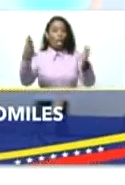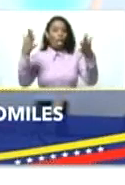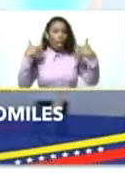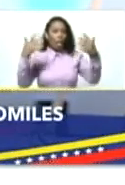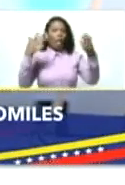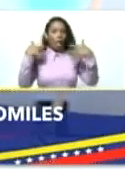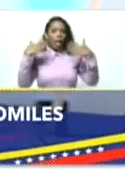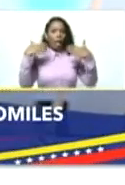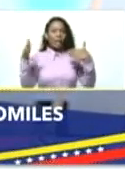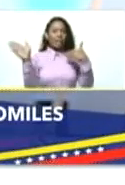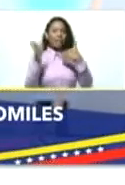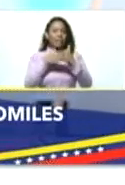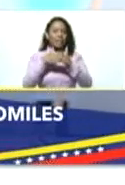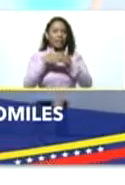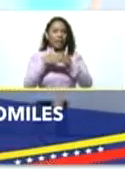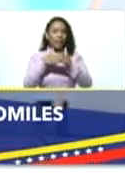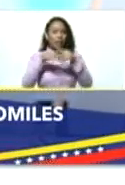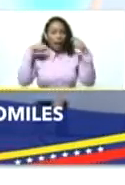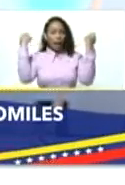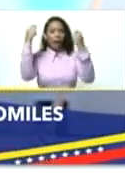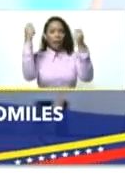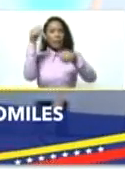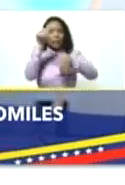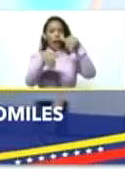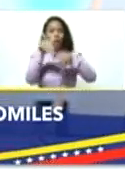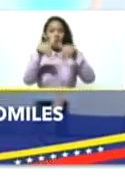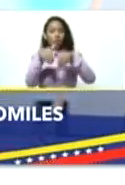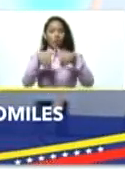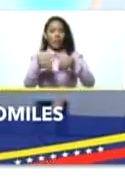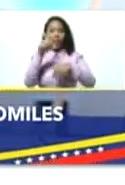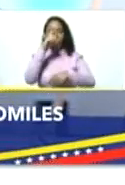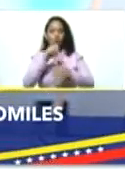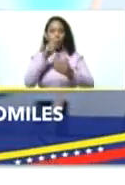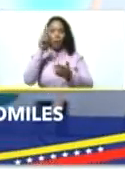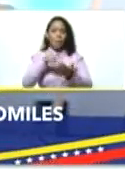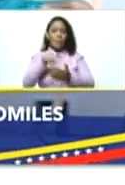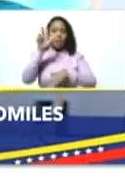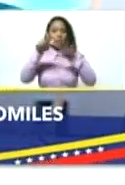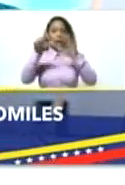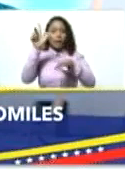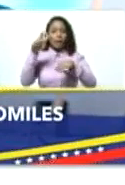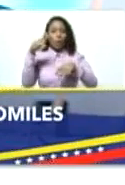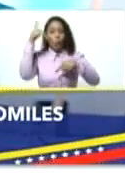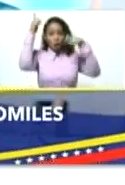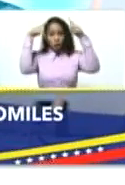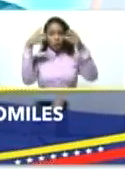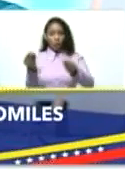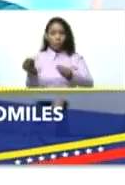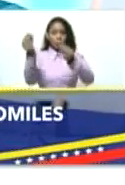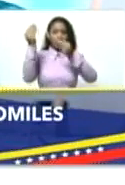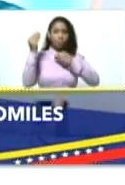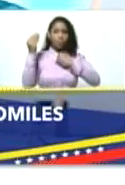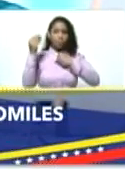El cierre de la campaña electoral del año 2013, cuando Chávez me dejó